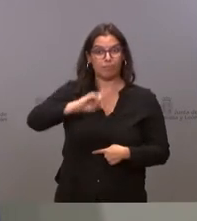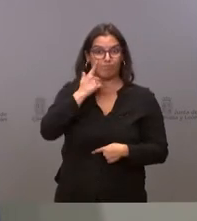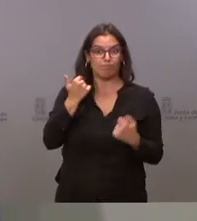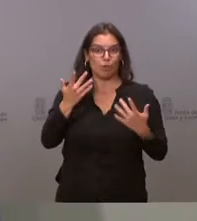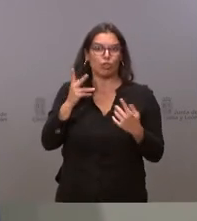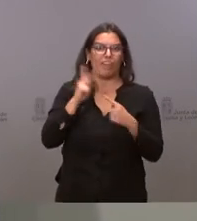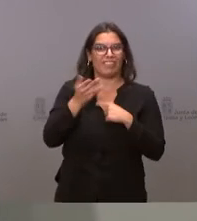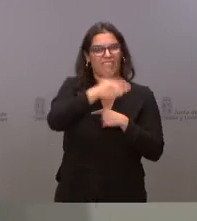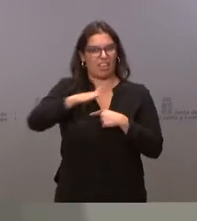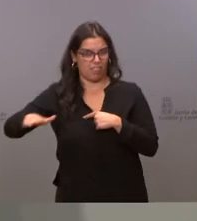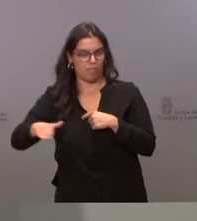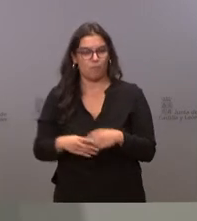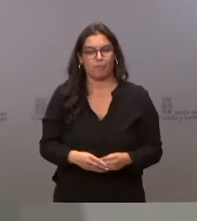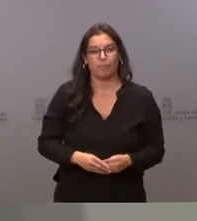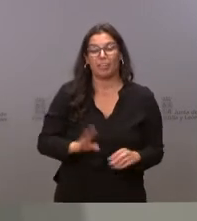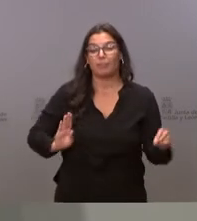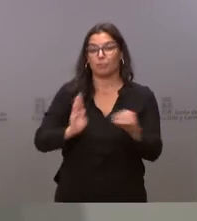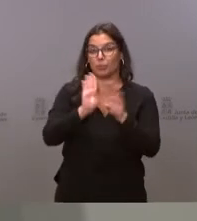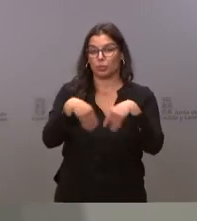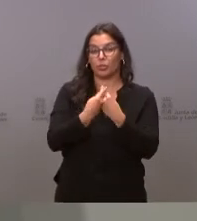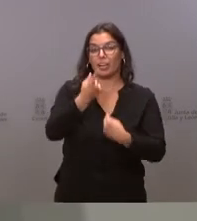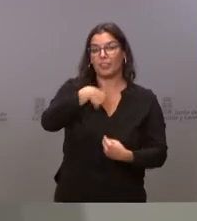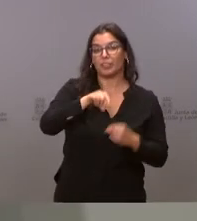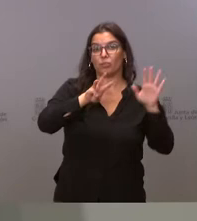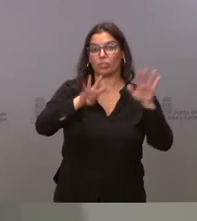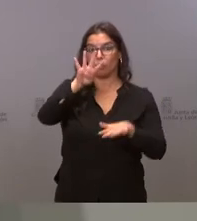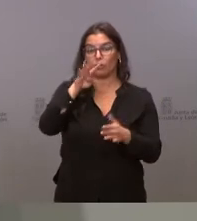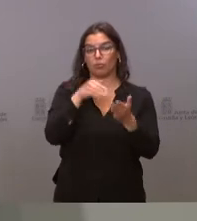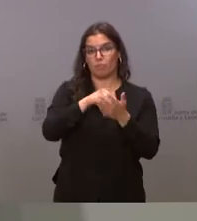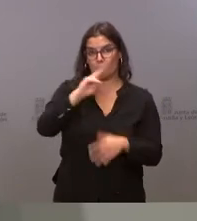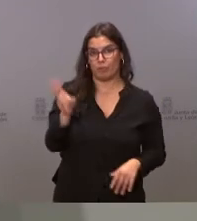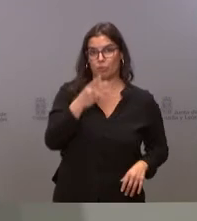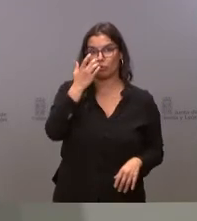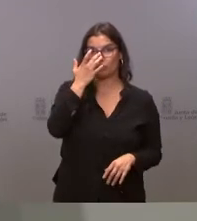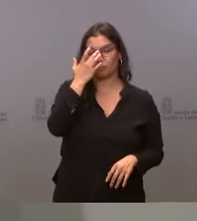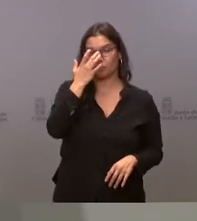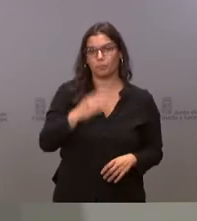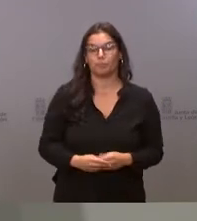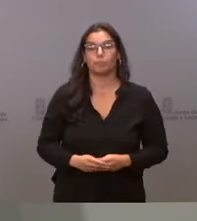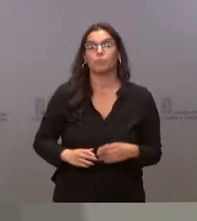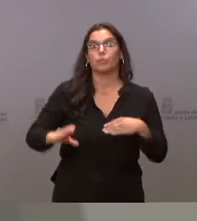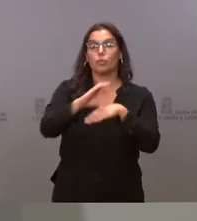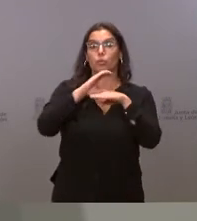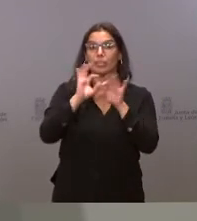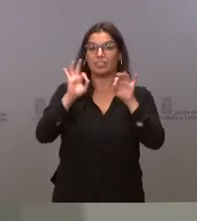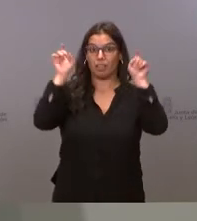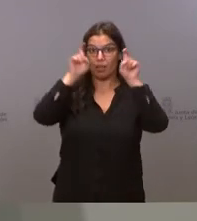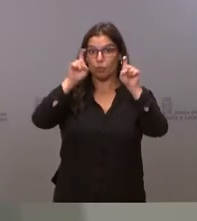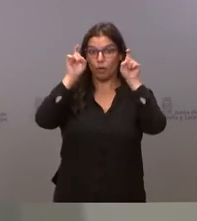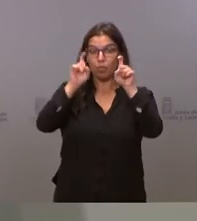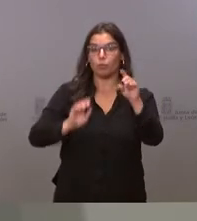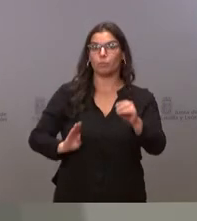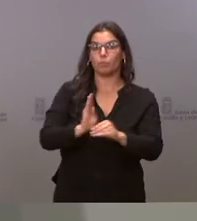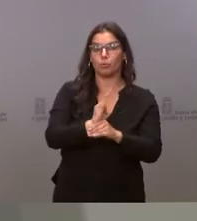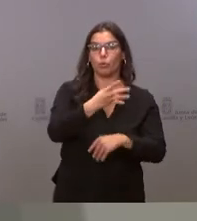patología. La inversión total para este programa es de 184.000 euros. La Consejería de Educación destina